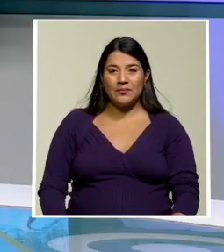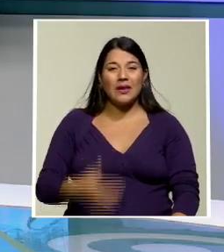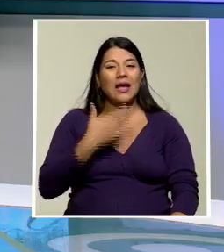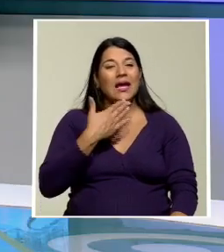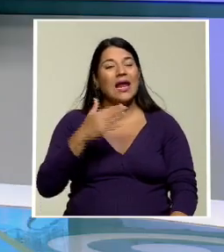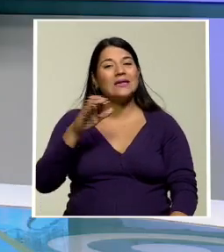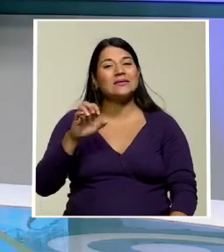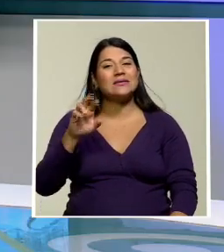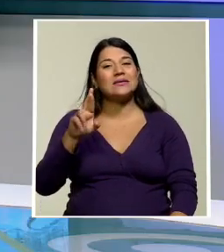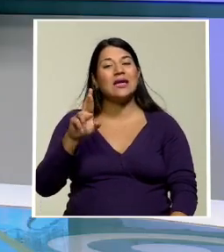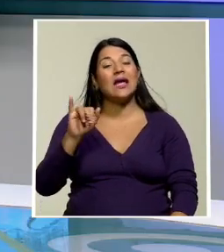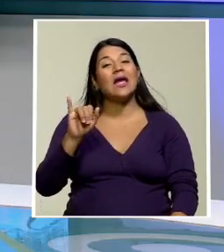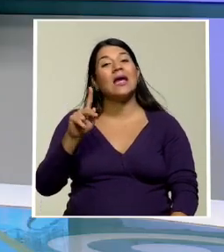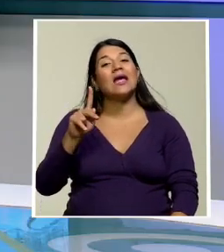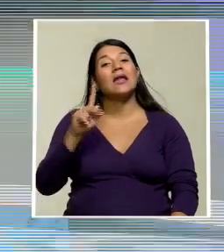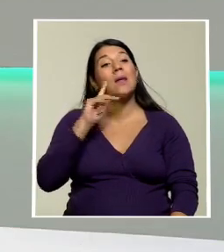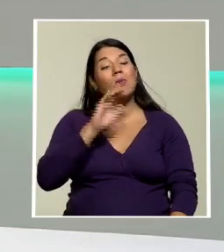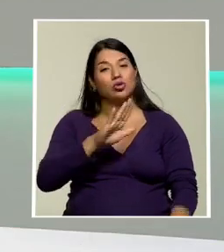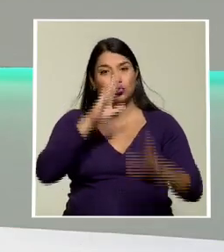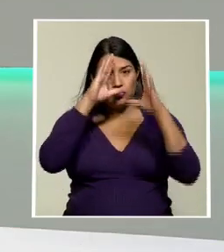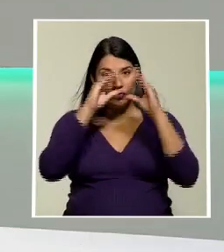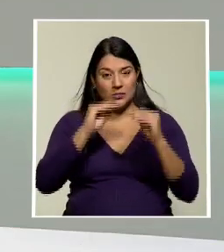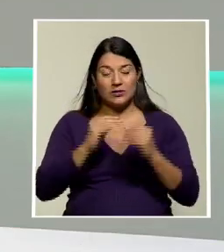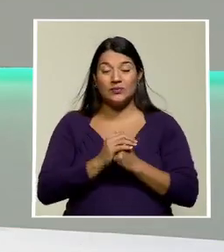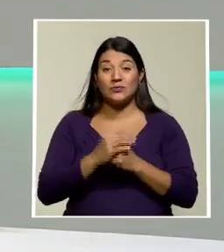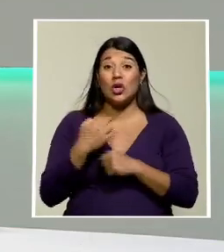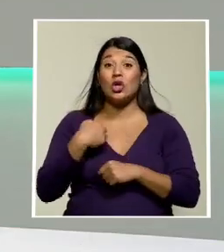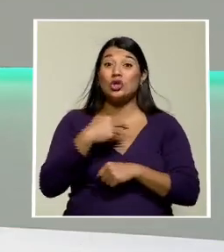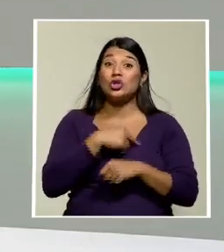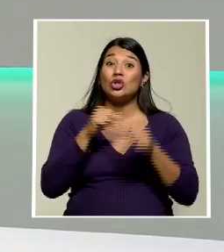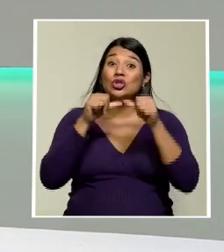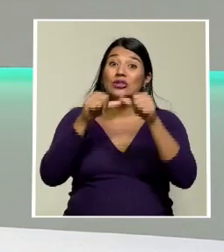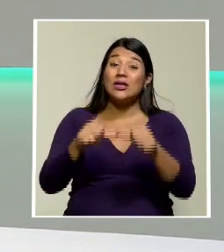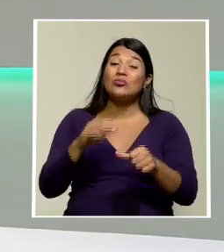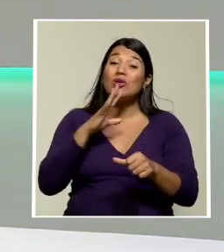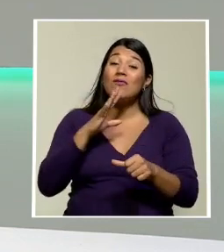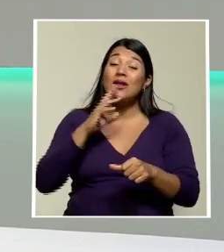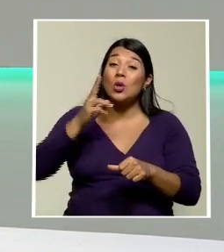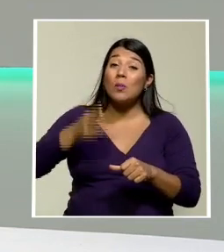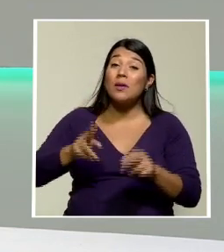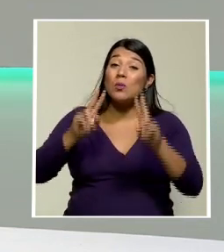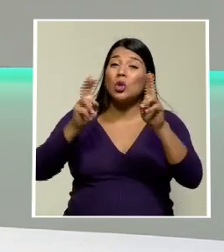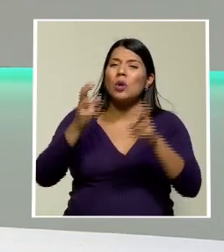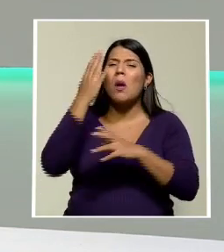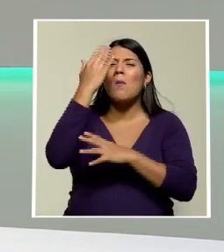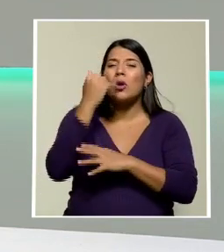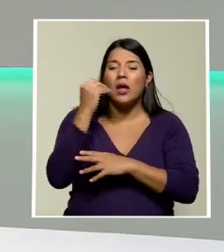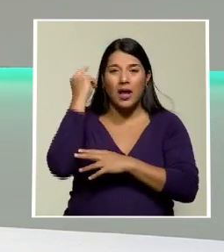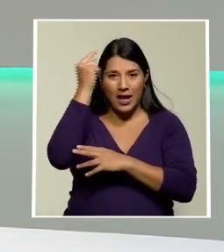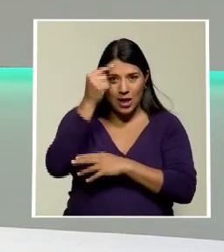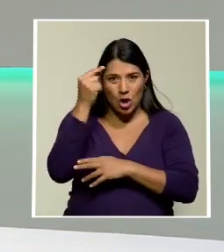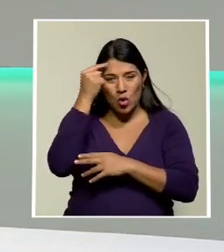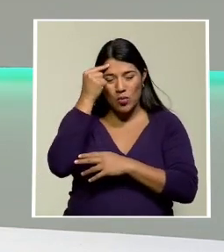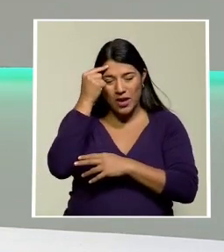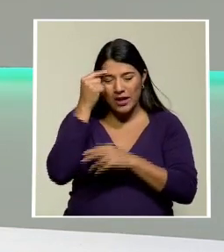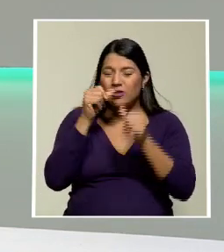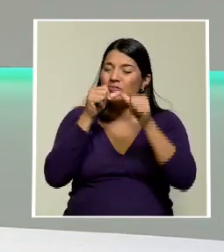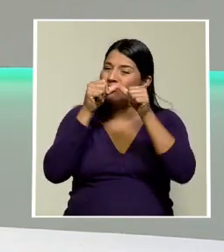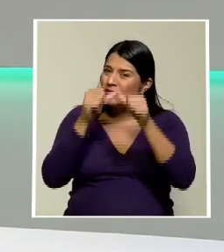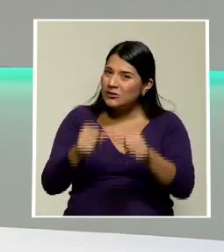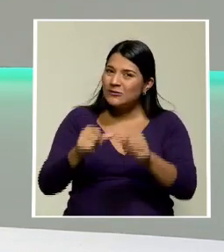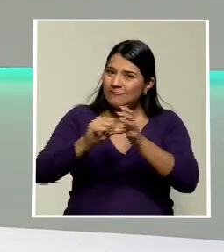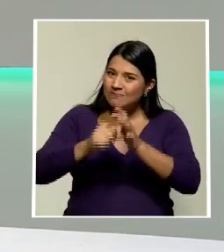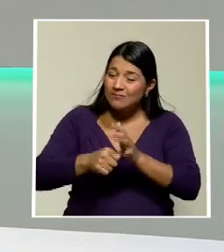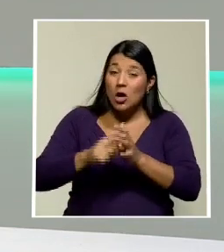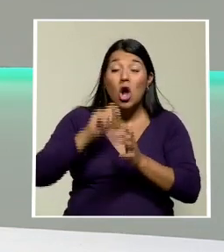Gracias, Arik, por esta información. Y seguimos hablando del mismo tema porque el gobierno insiste en que el código QR para los turistas